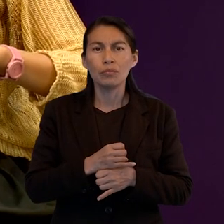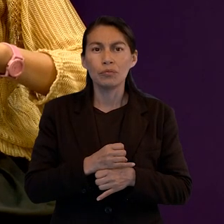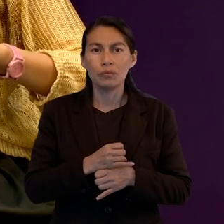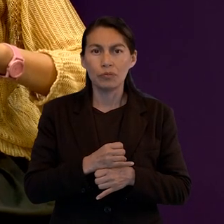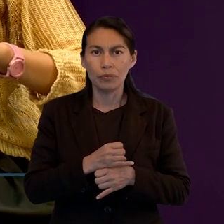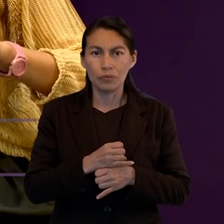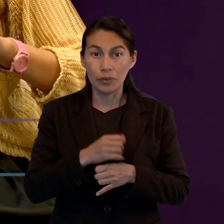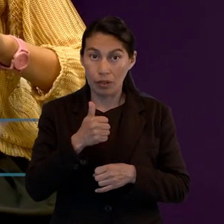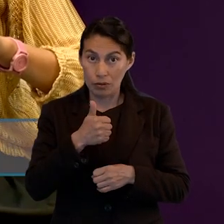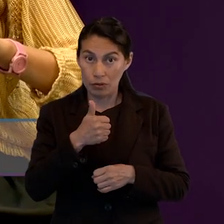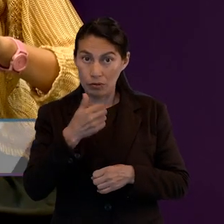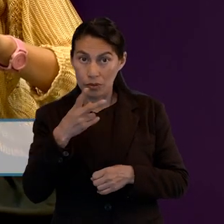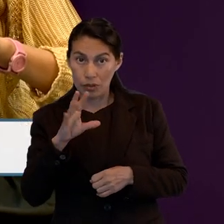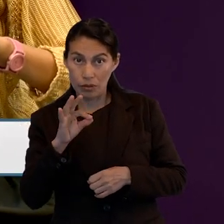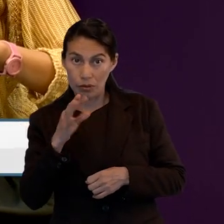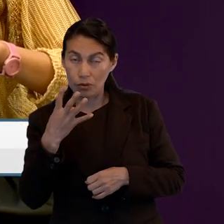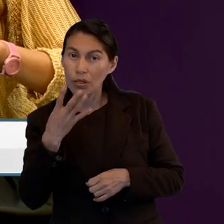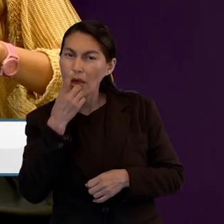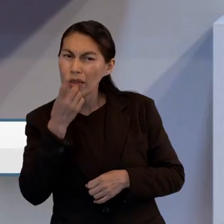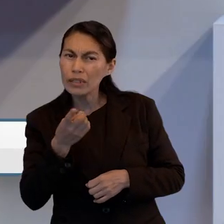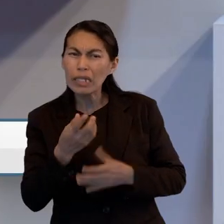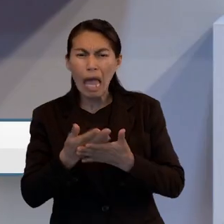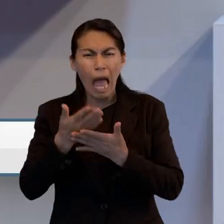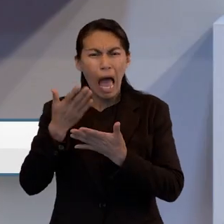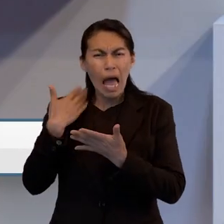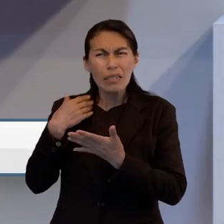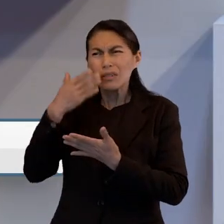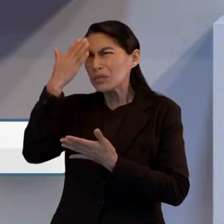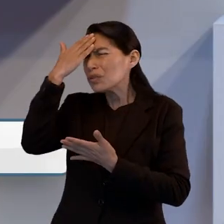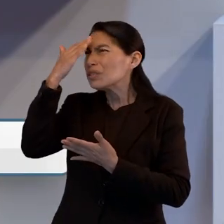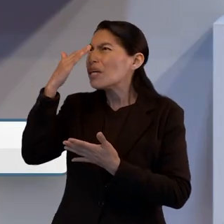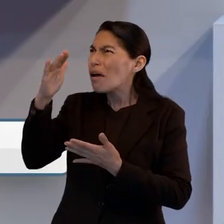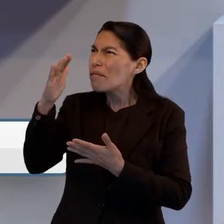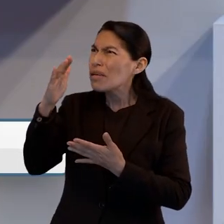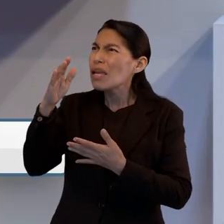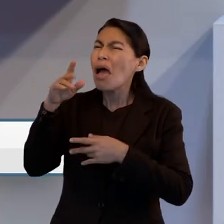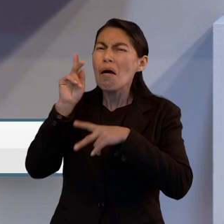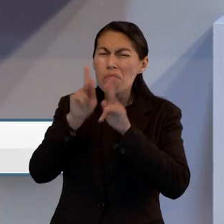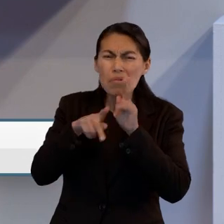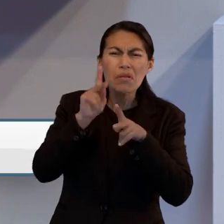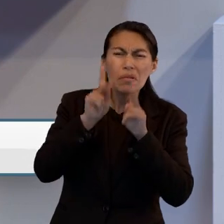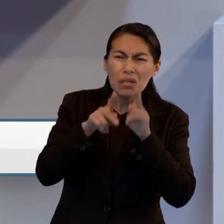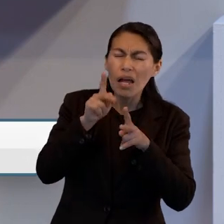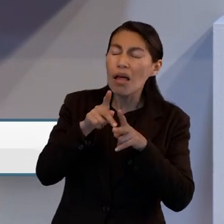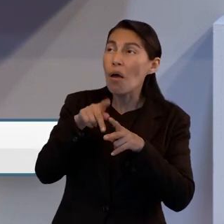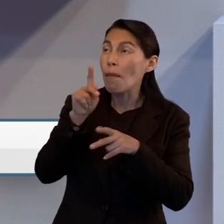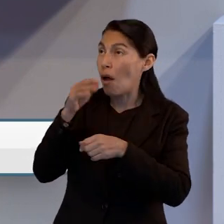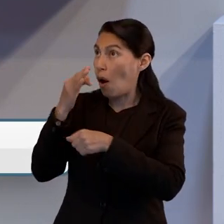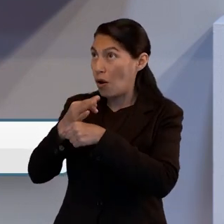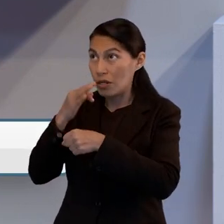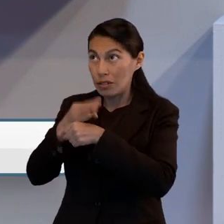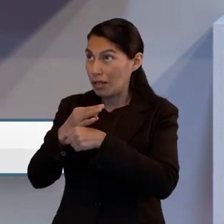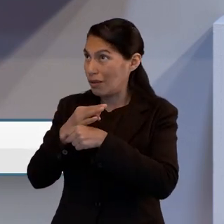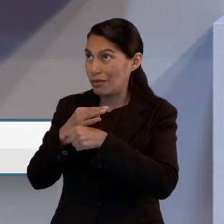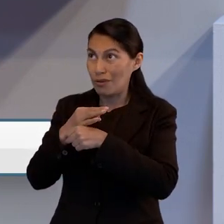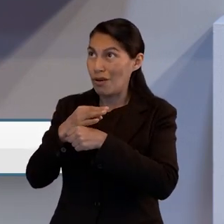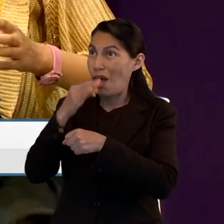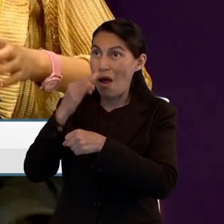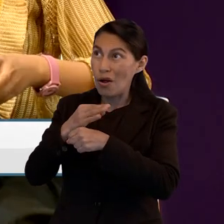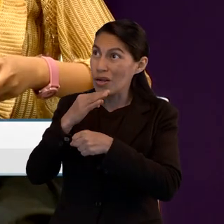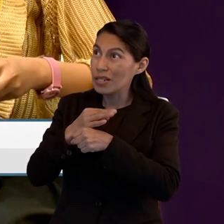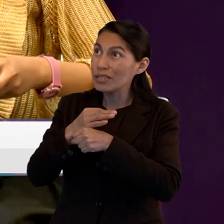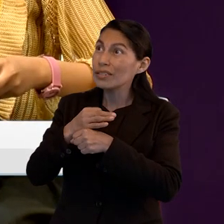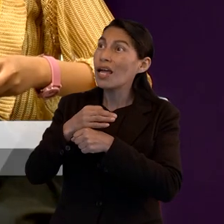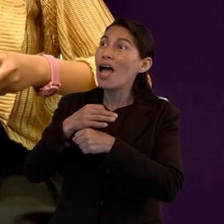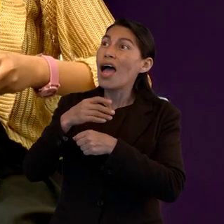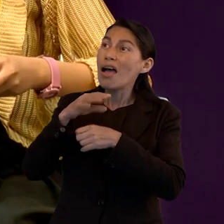actual y dice, lo que antes sabía de ti era lo que me habían contado, pero ahora mis ojos te han visto y he llegado a conocerte. Y creo que eso se refiere